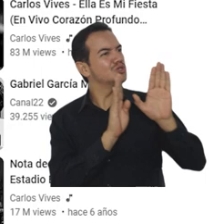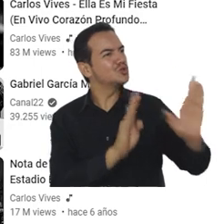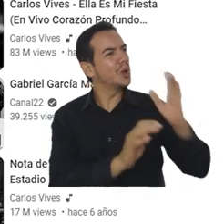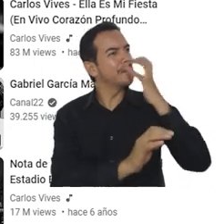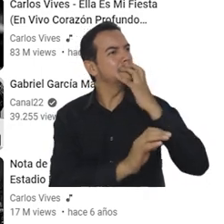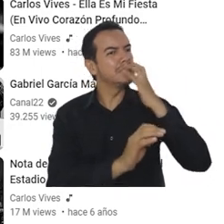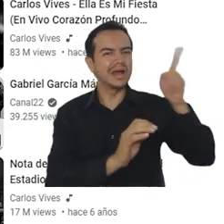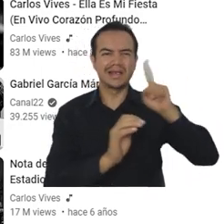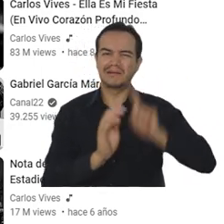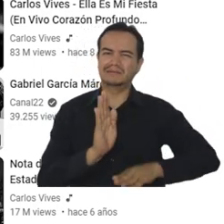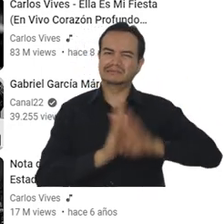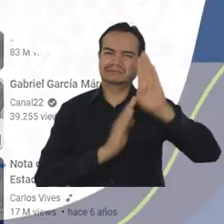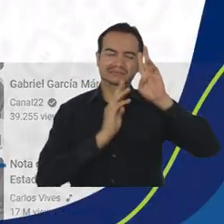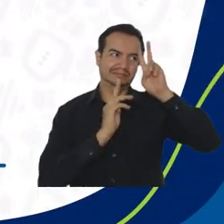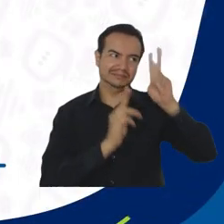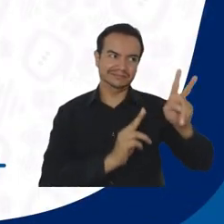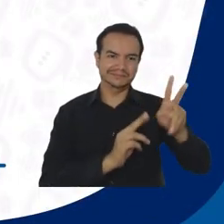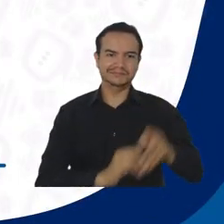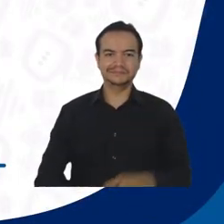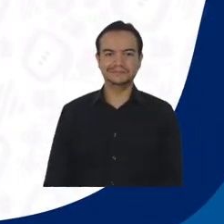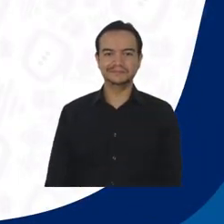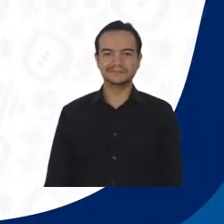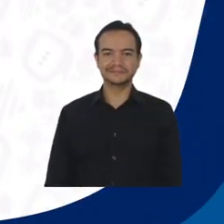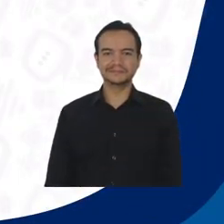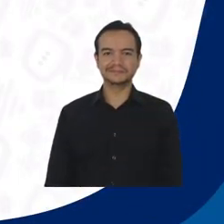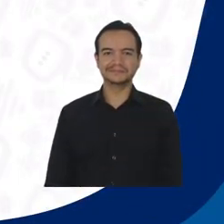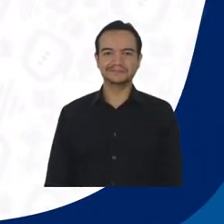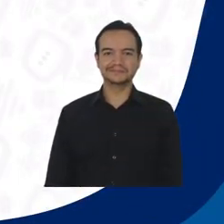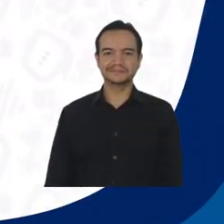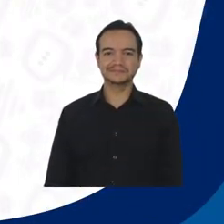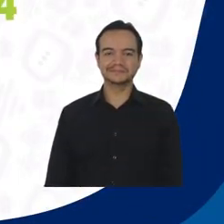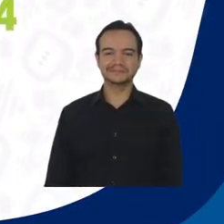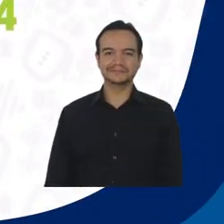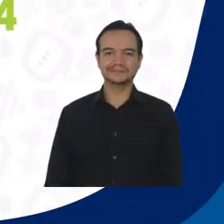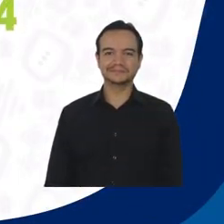de Aracataca. Aún más incluyente e innovadora.